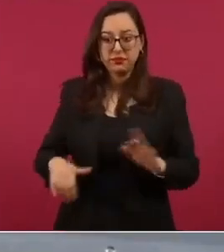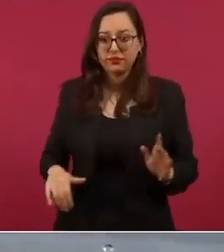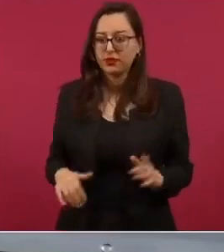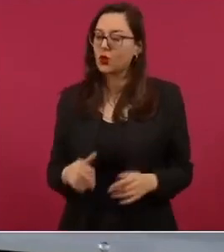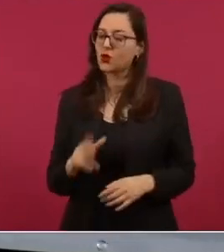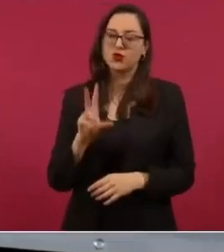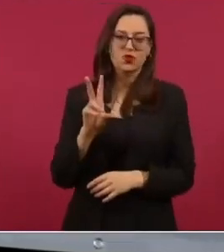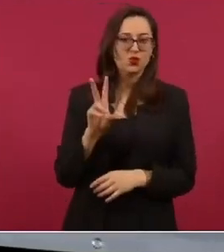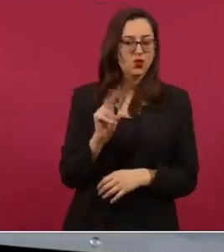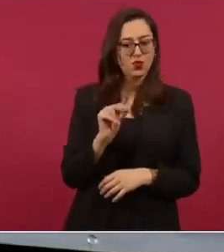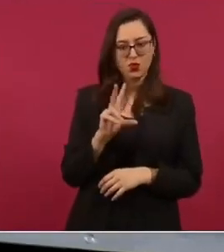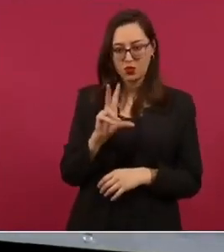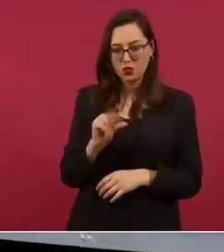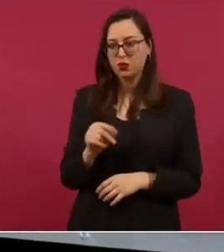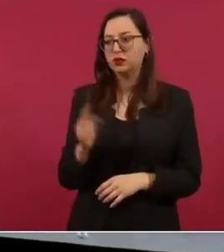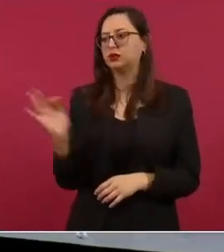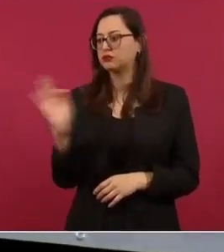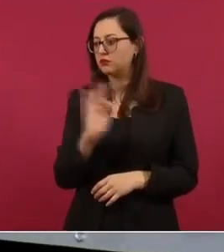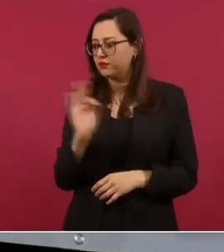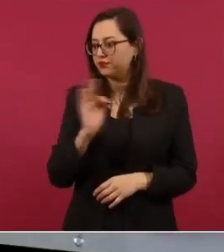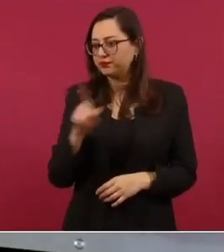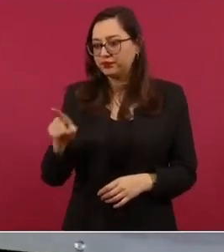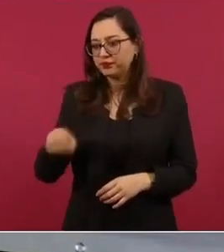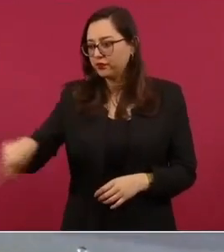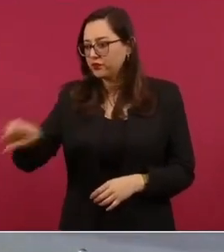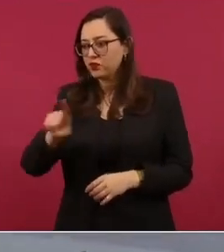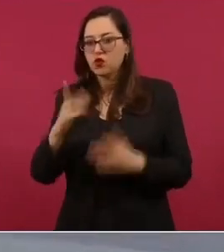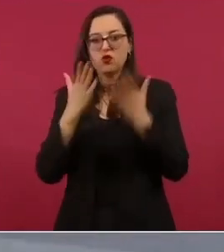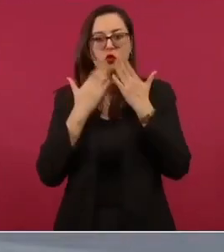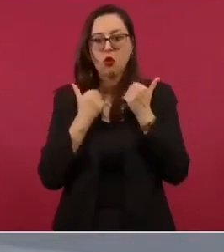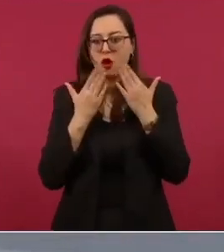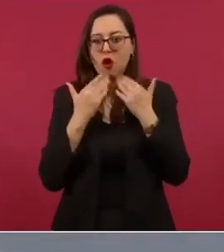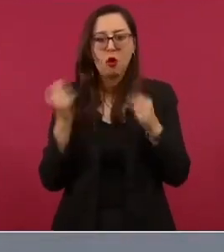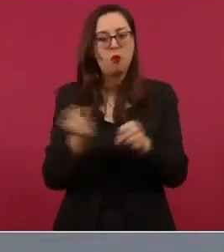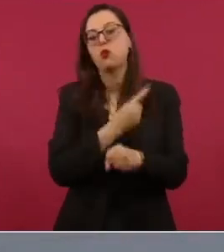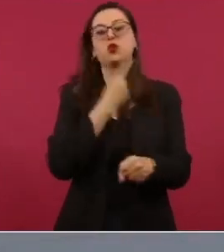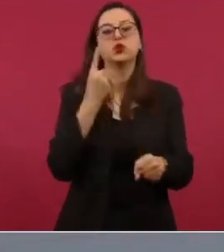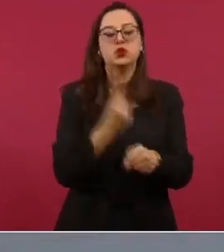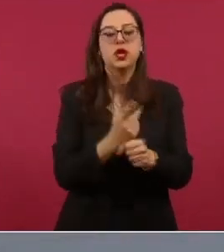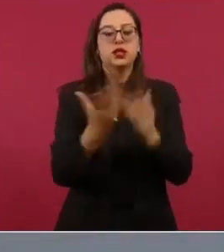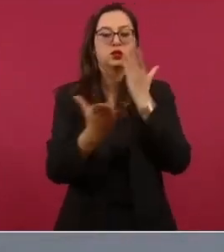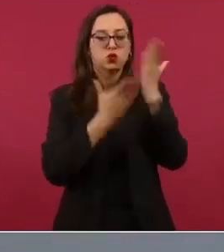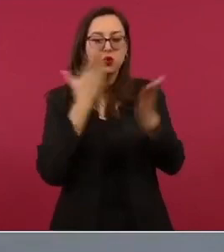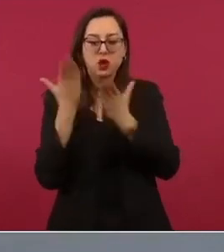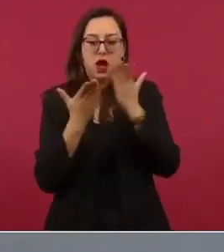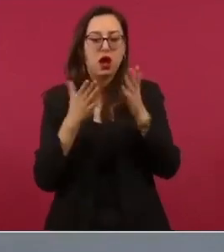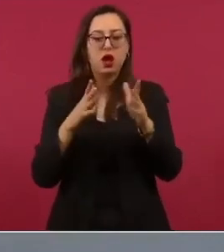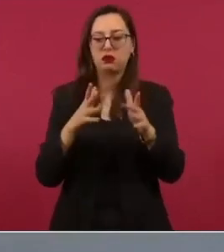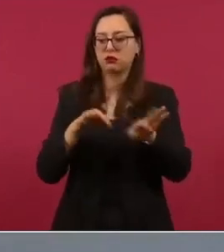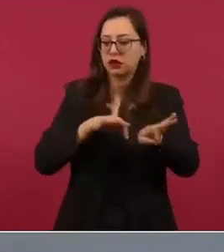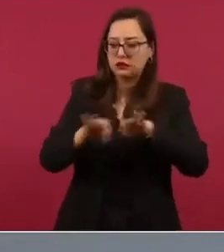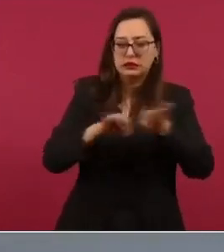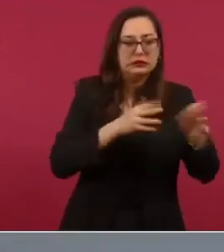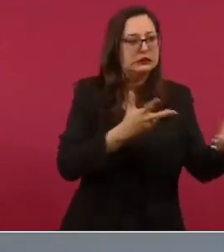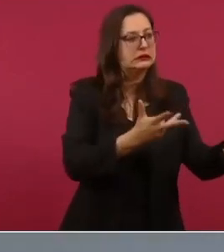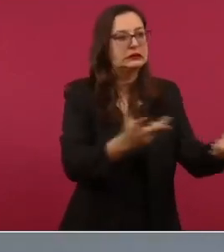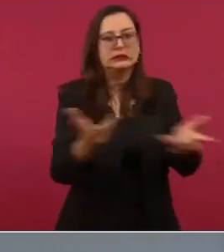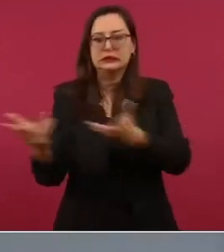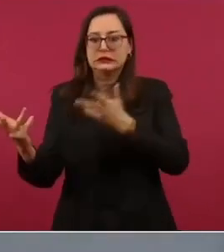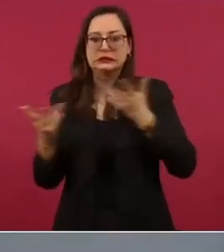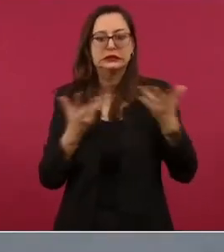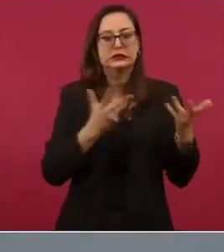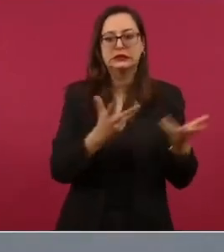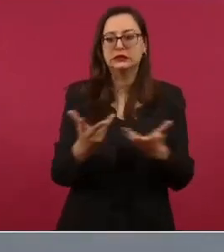posibilidad del estudio ni del trabajo se les dé